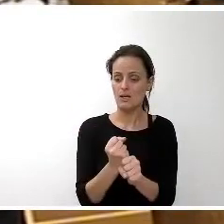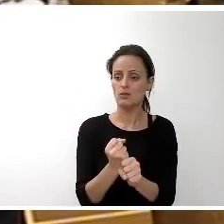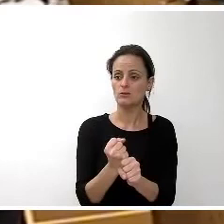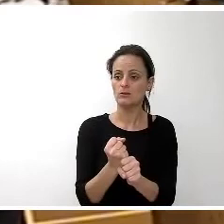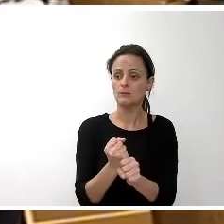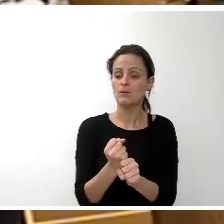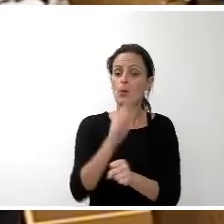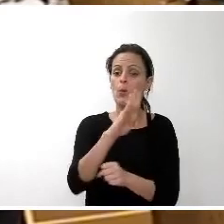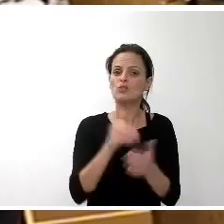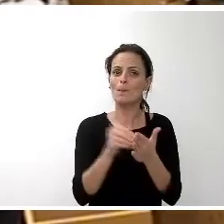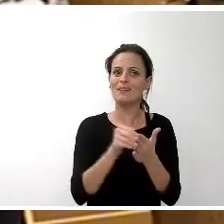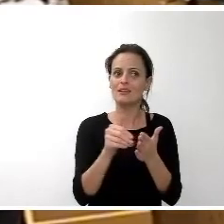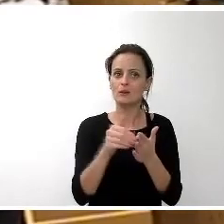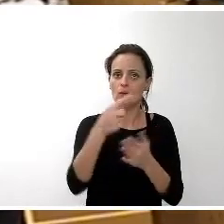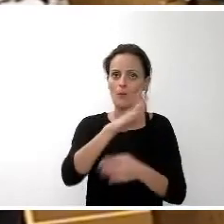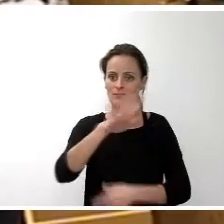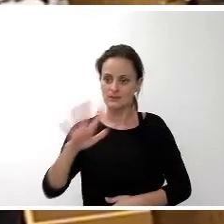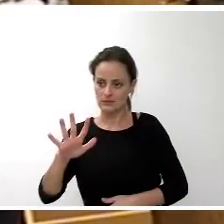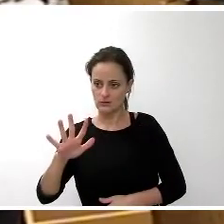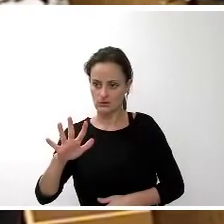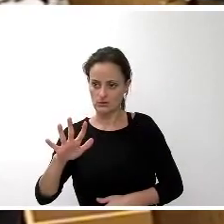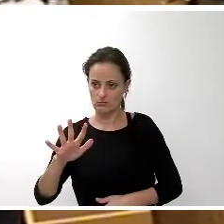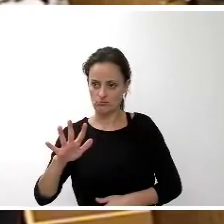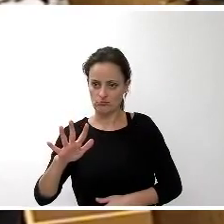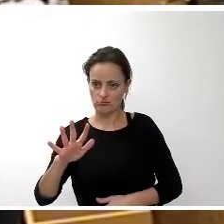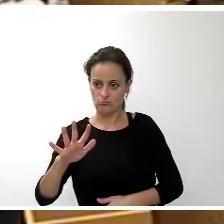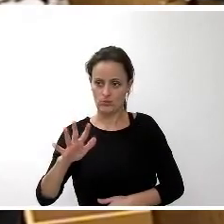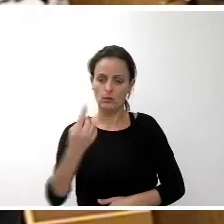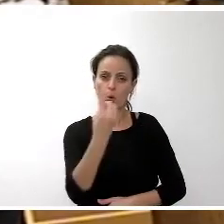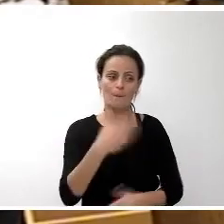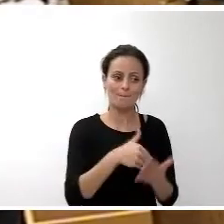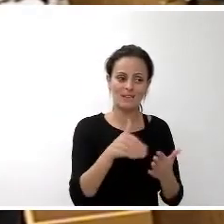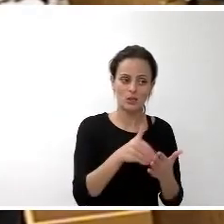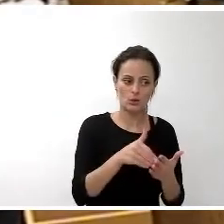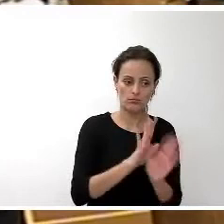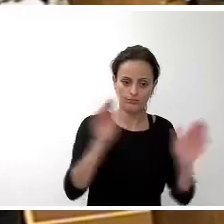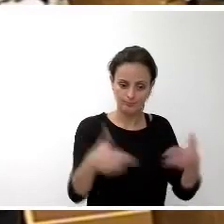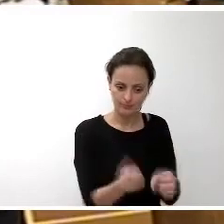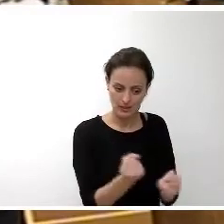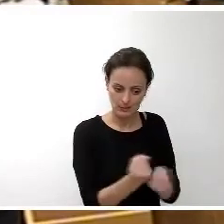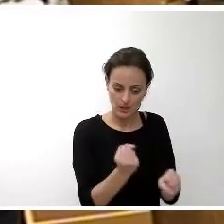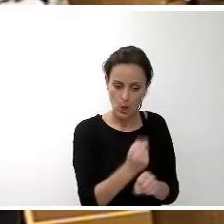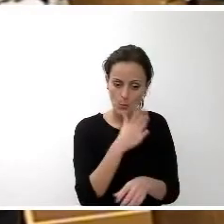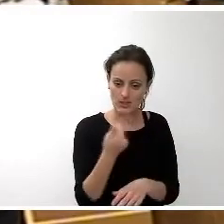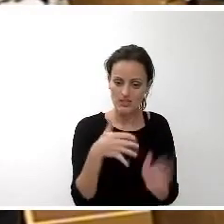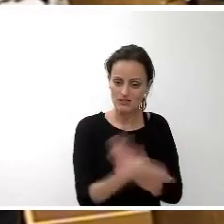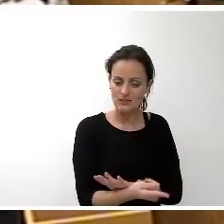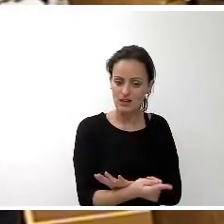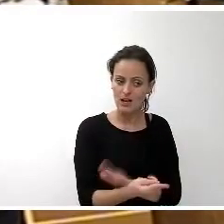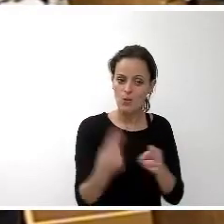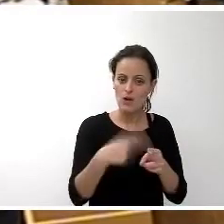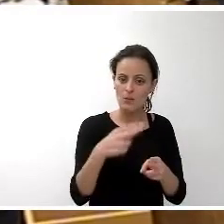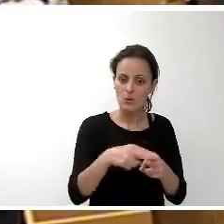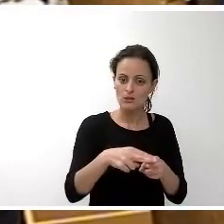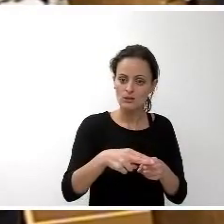millones y medio frente a un millón que pone Cabildo de Gran Canaria un millón para empleo lo digo porque en la enmienda ustedes ponen una política decente de empleo